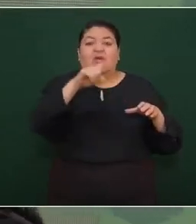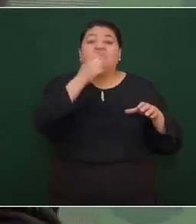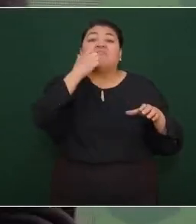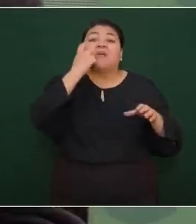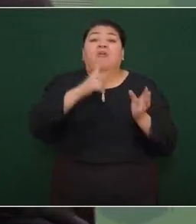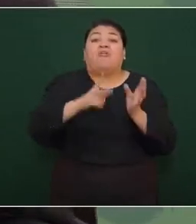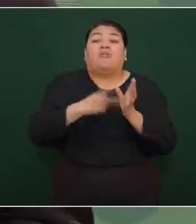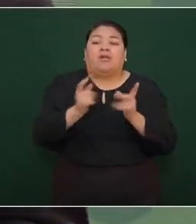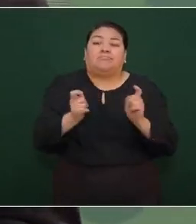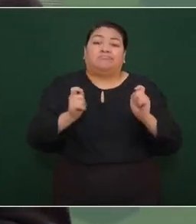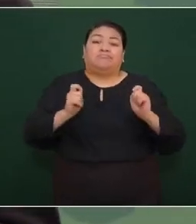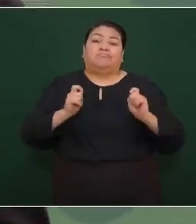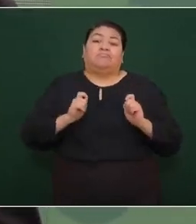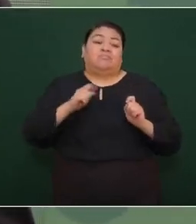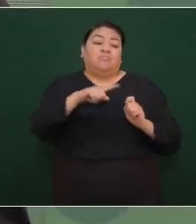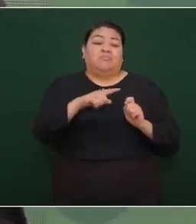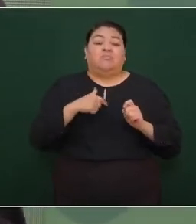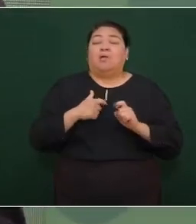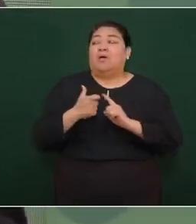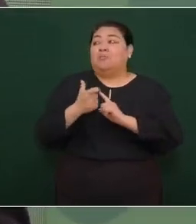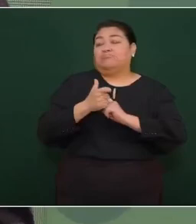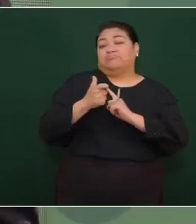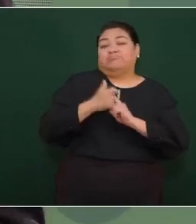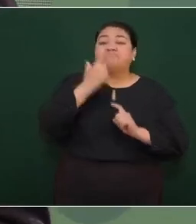por sus fueros